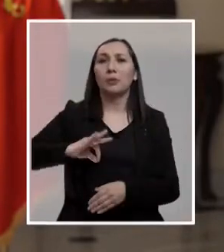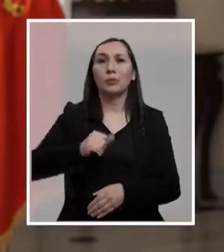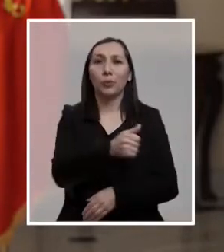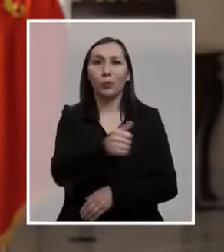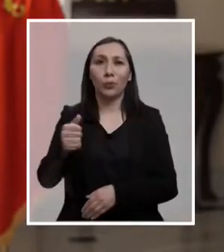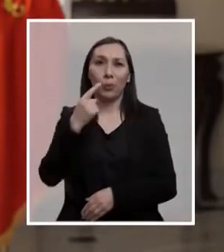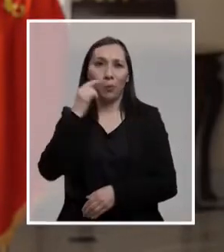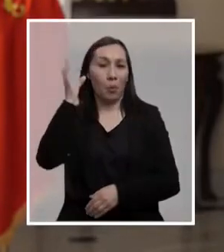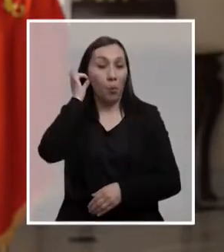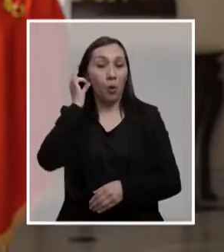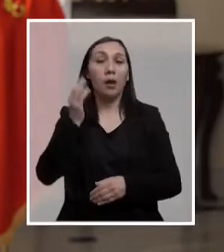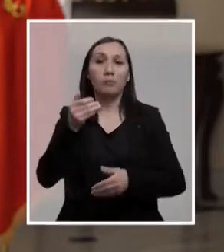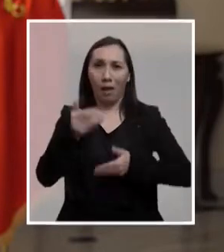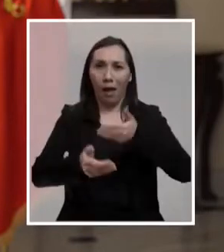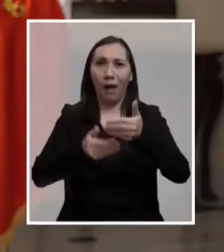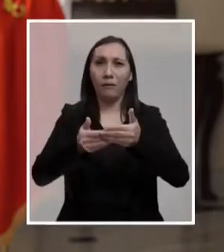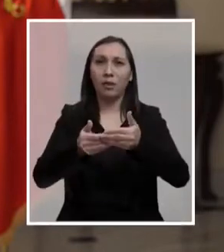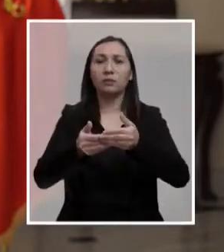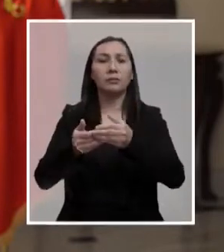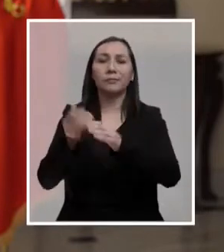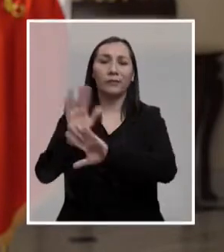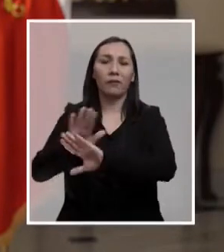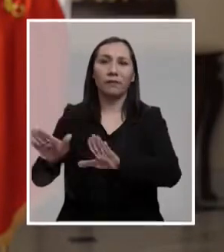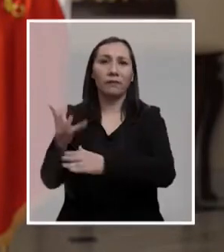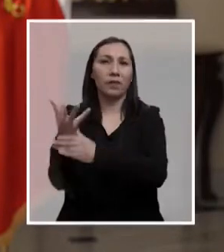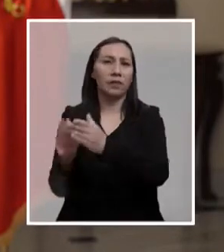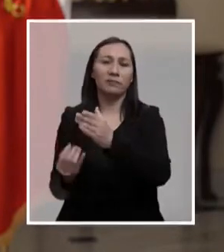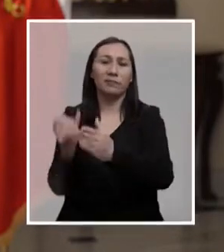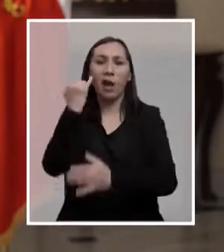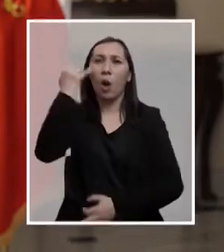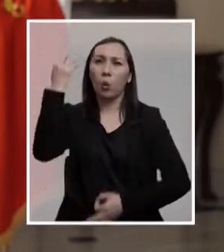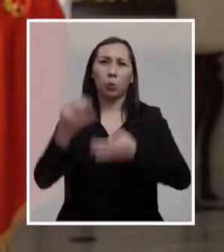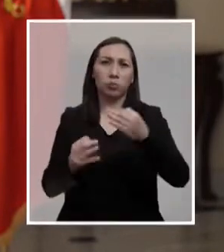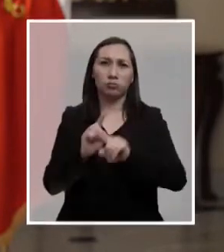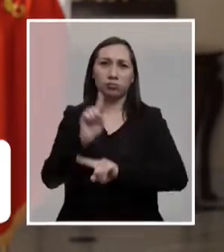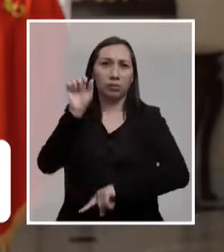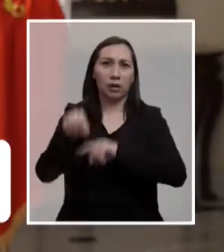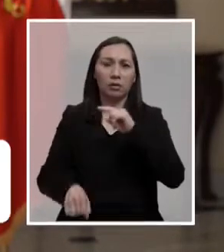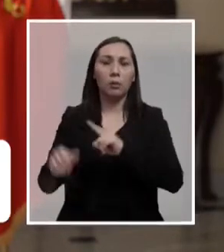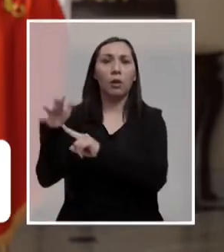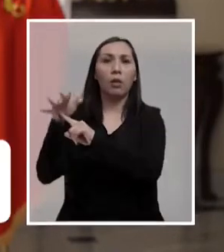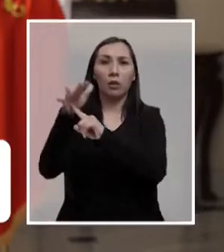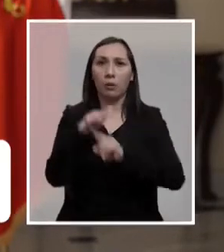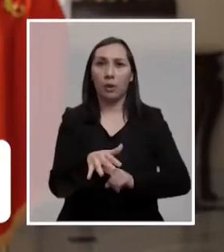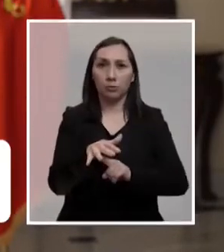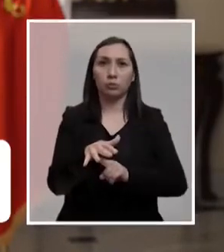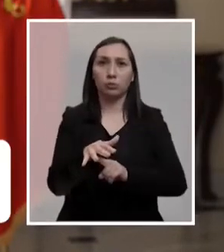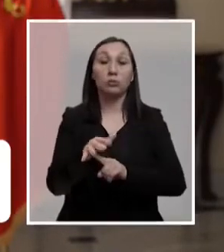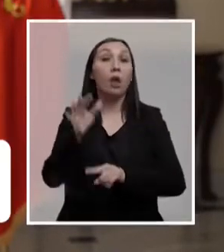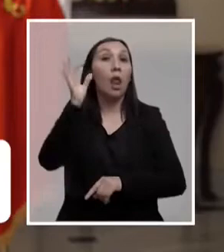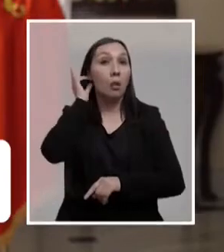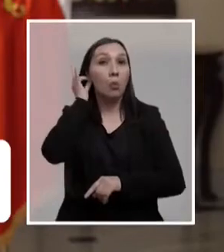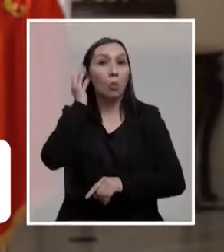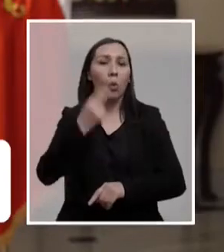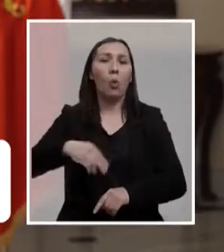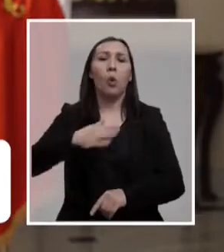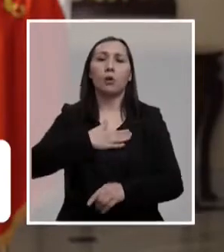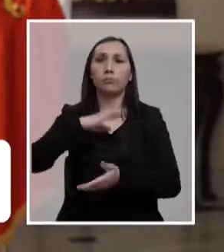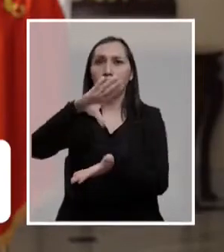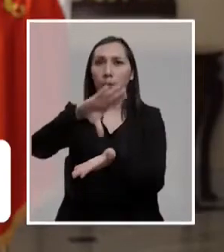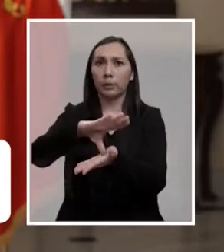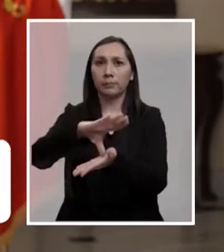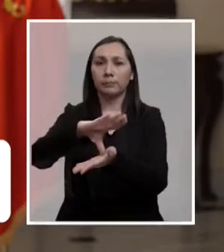todos y todas y avanzará en terminar con la injusta e inaceptable discriminación hacia las mujeres de nuestra patria.